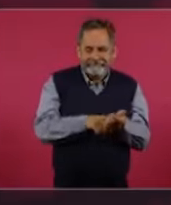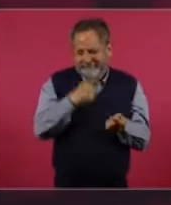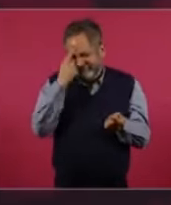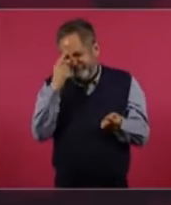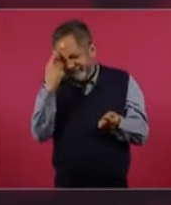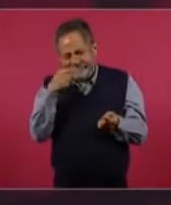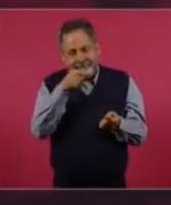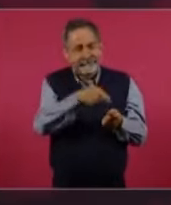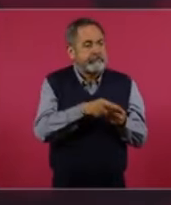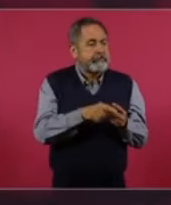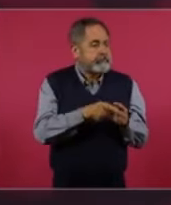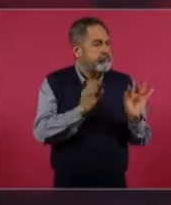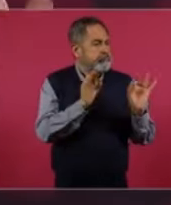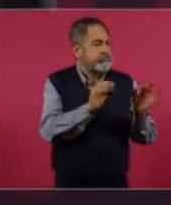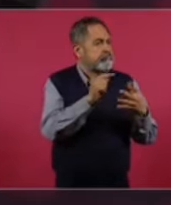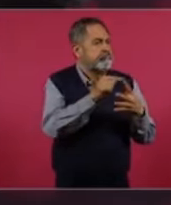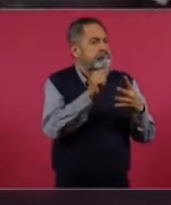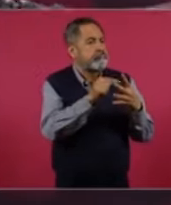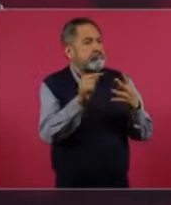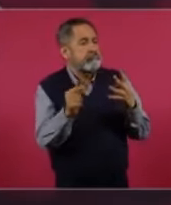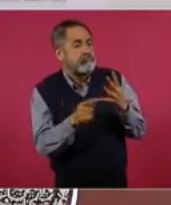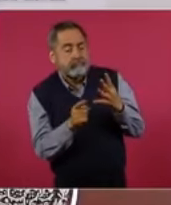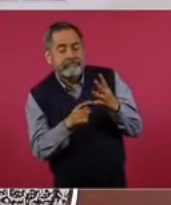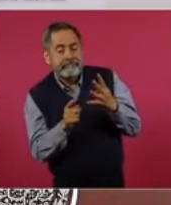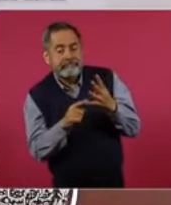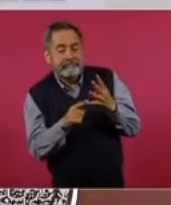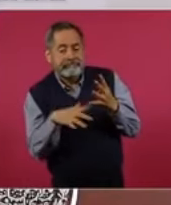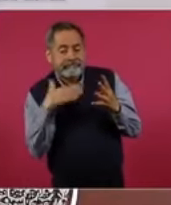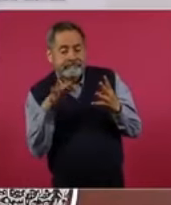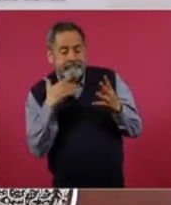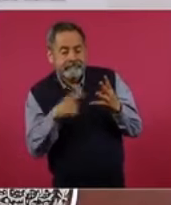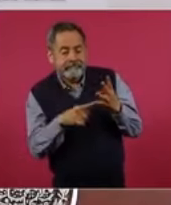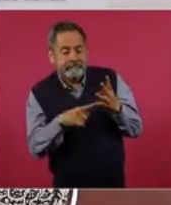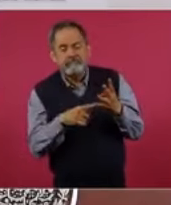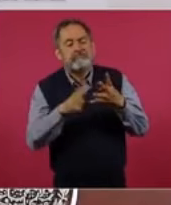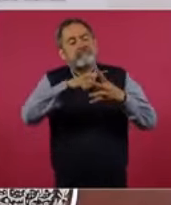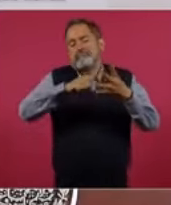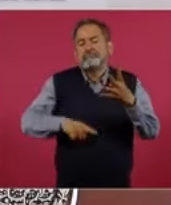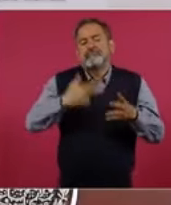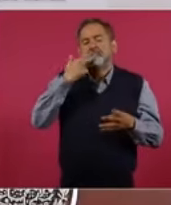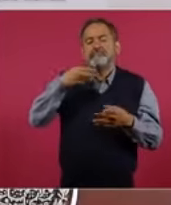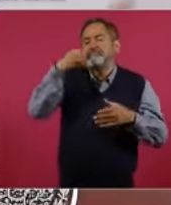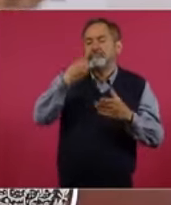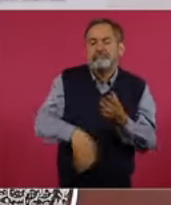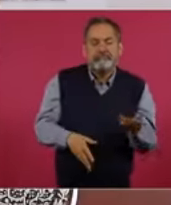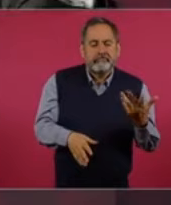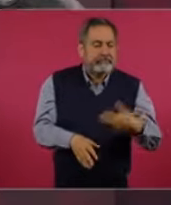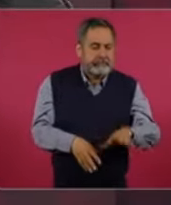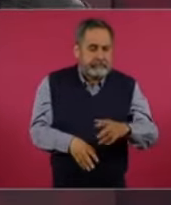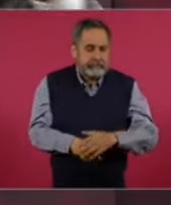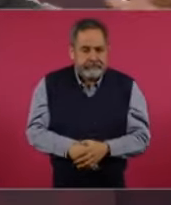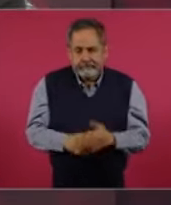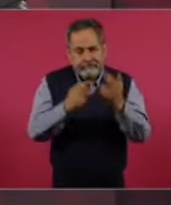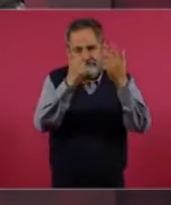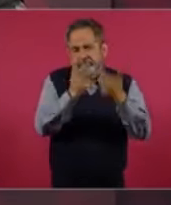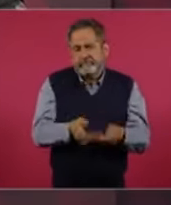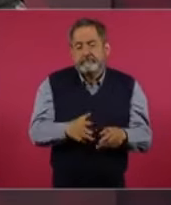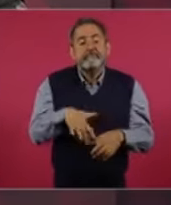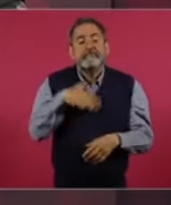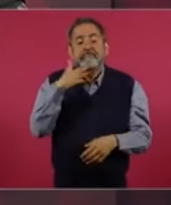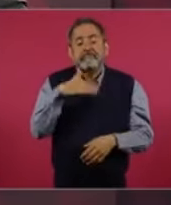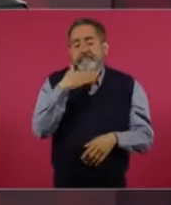dirían los tecnócratas, corrupción, se acaba todo, eso destruye todo.